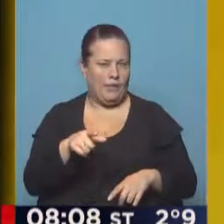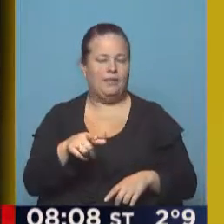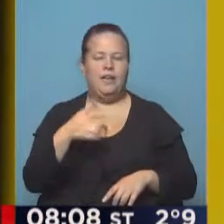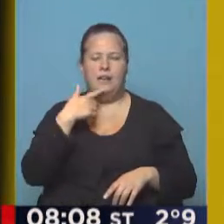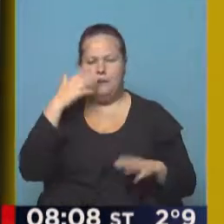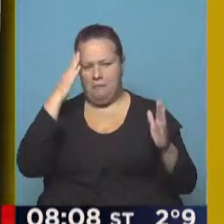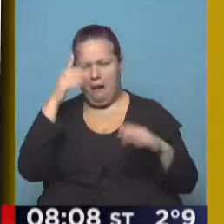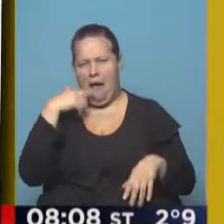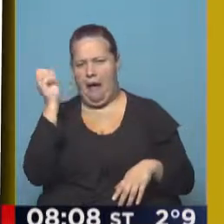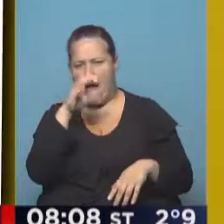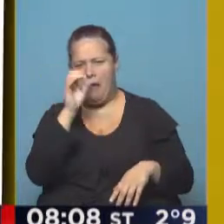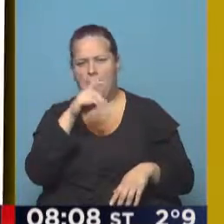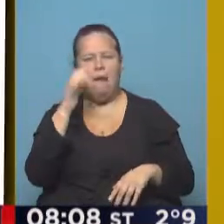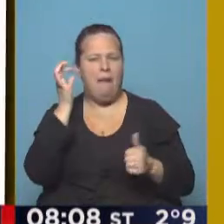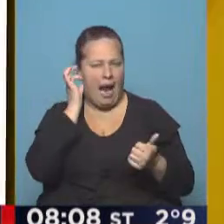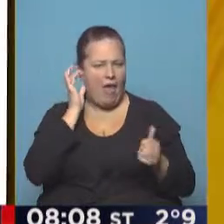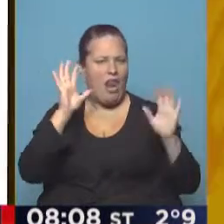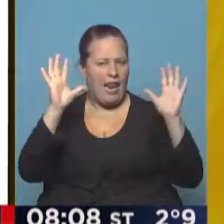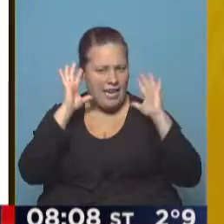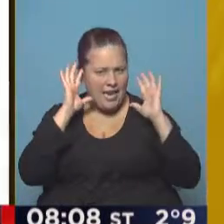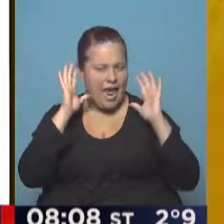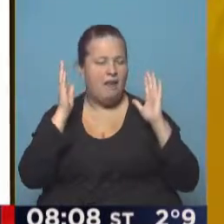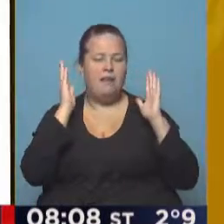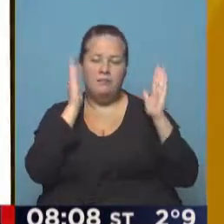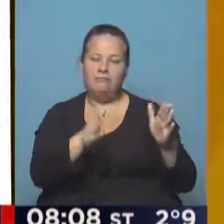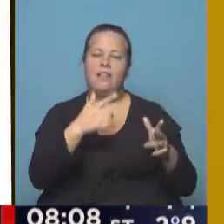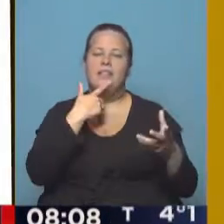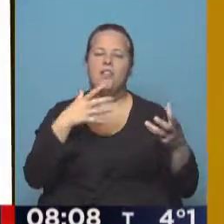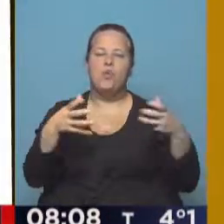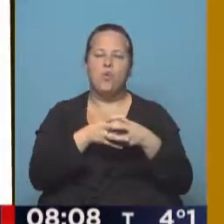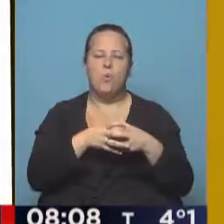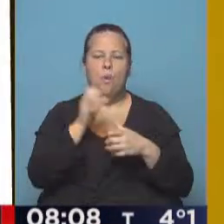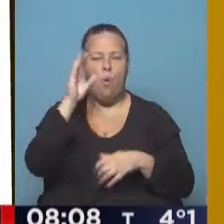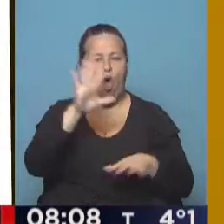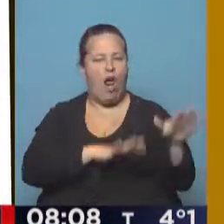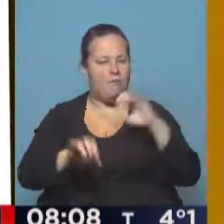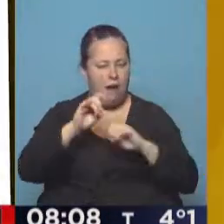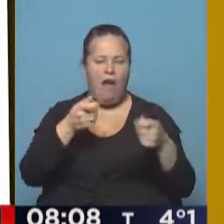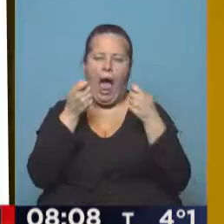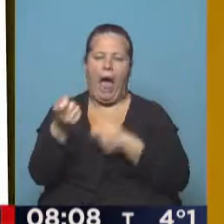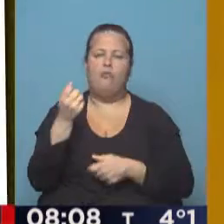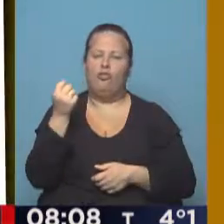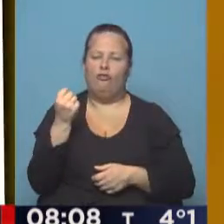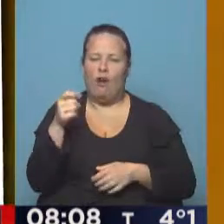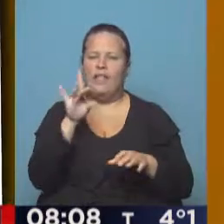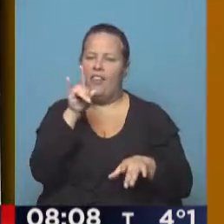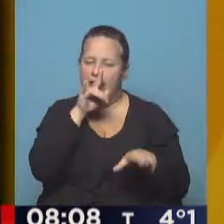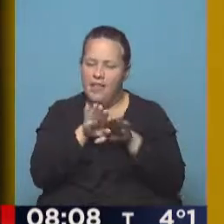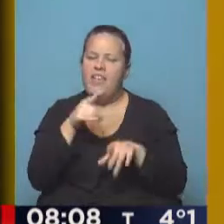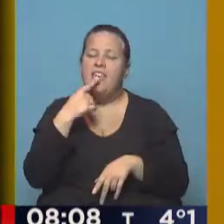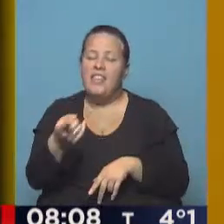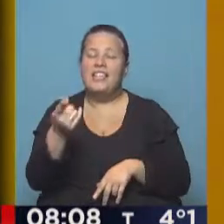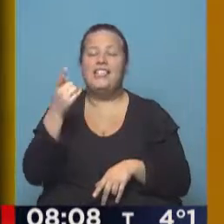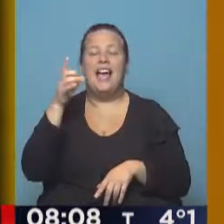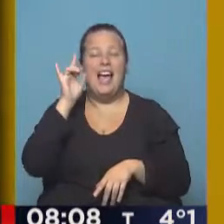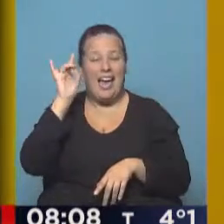Bombazo de Tevez para Maradona y Riquelme apuntó a la organización del club Banco Fuerte a Guillermo y confesó que después de la